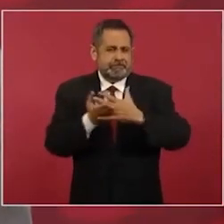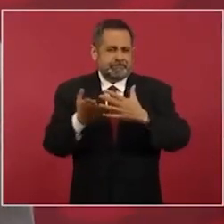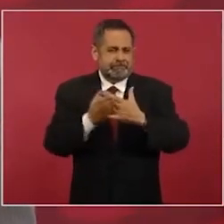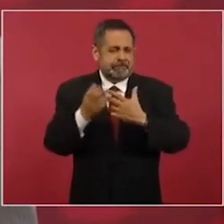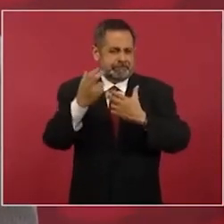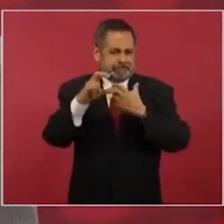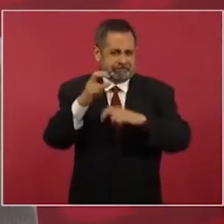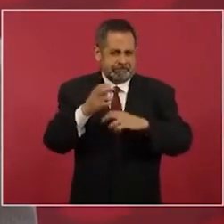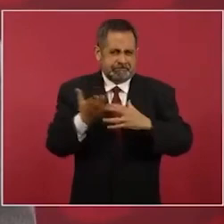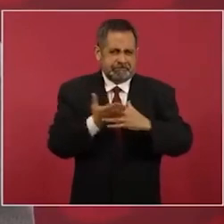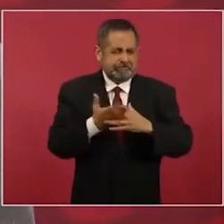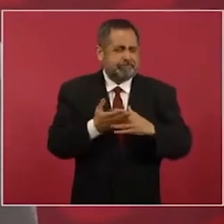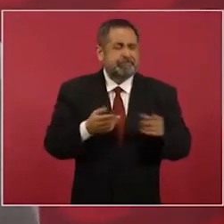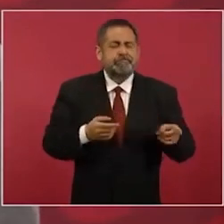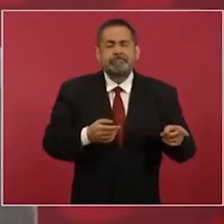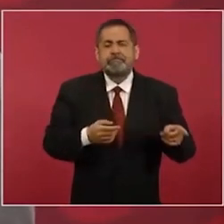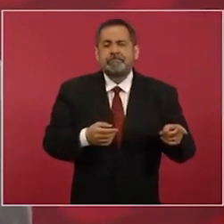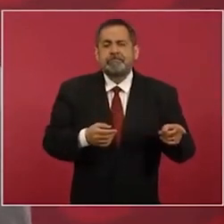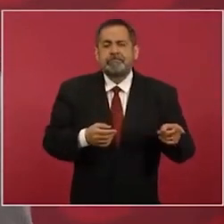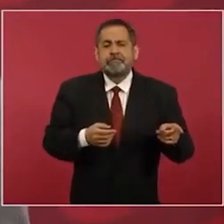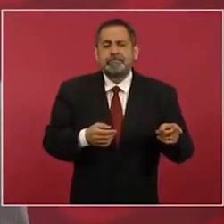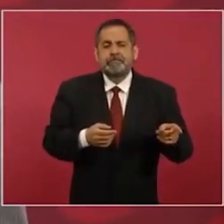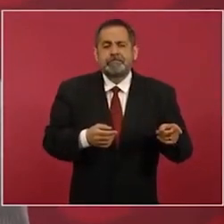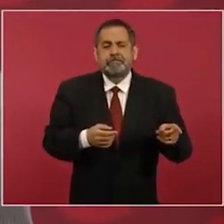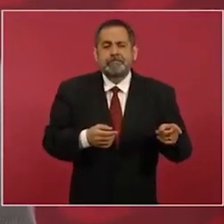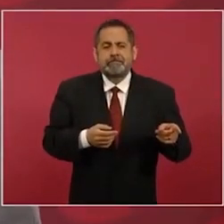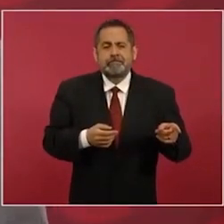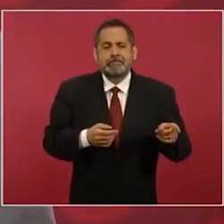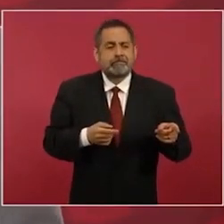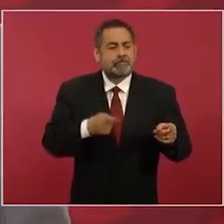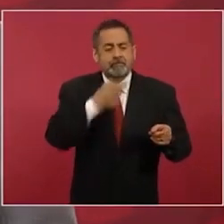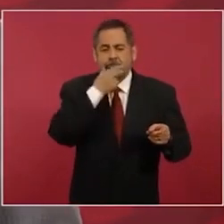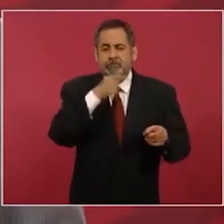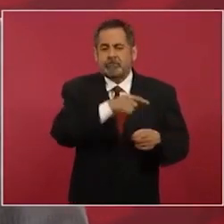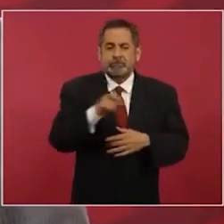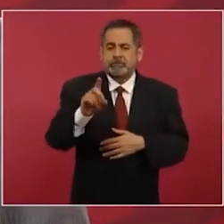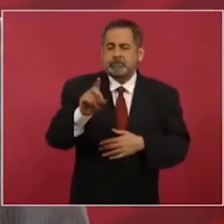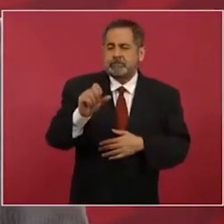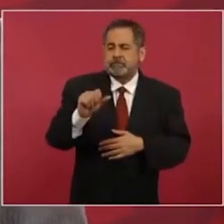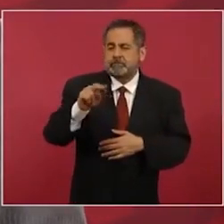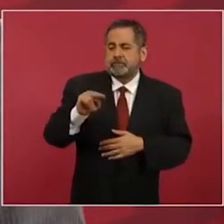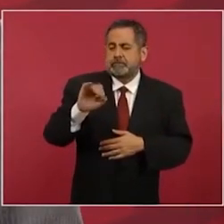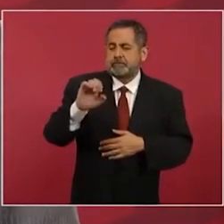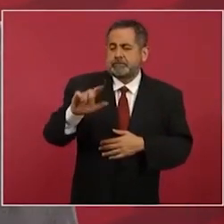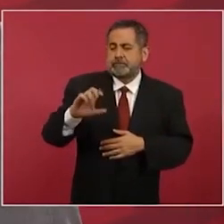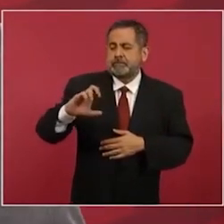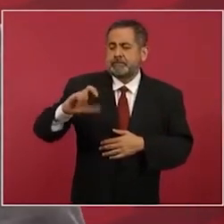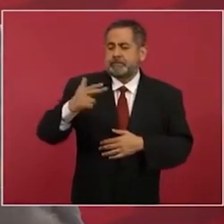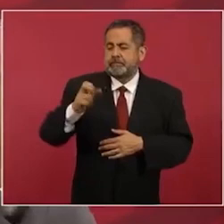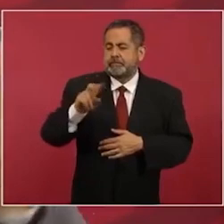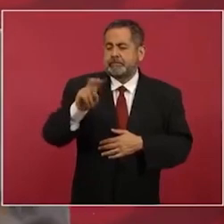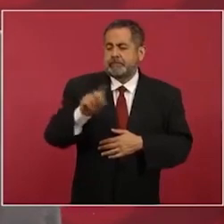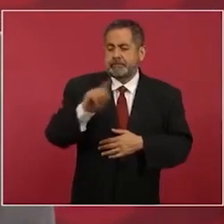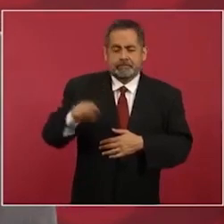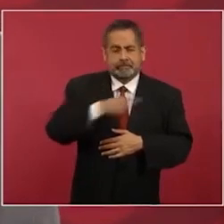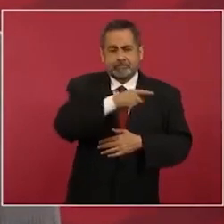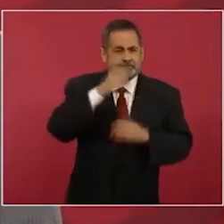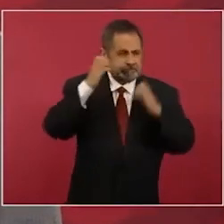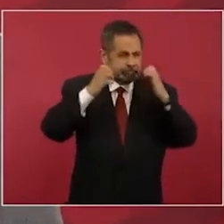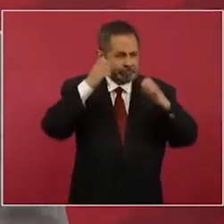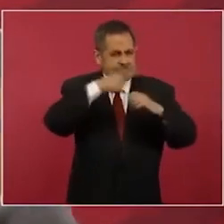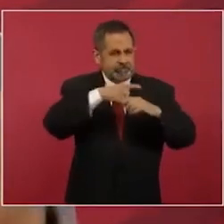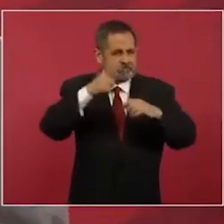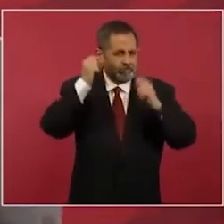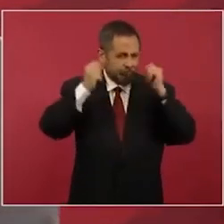Daniel Chávez, empresario turístico,